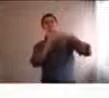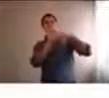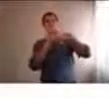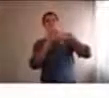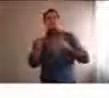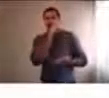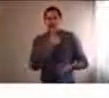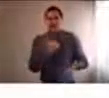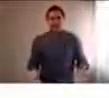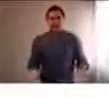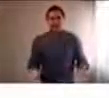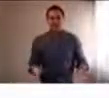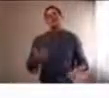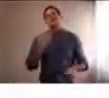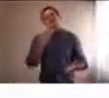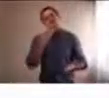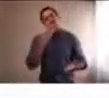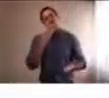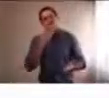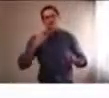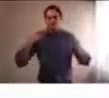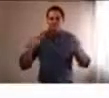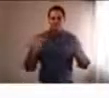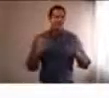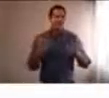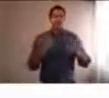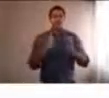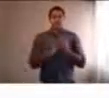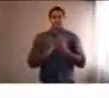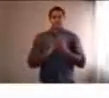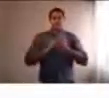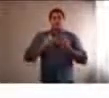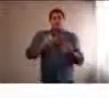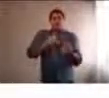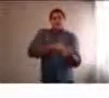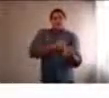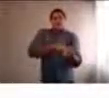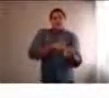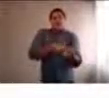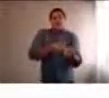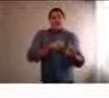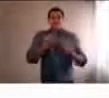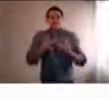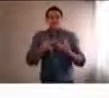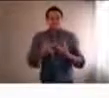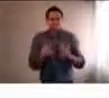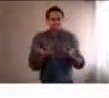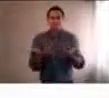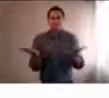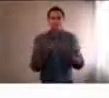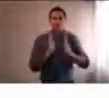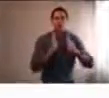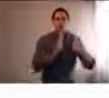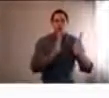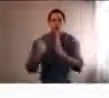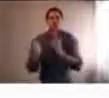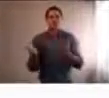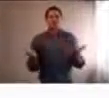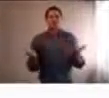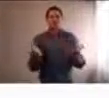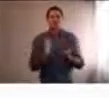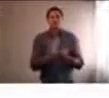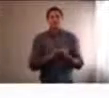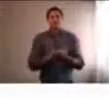que tiene que ver con la organización familiar. ¿Por qué? Porque la cantidad de